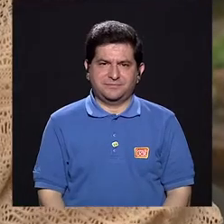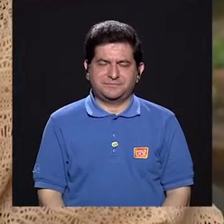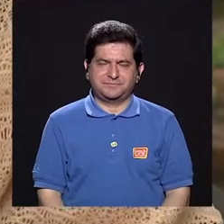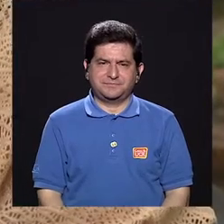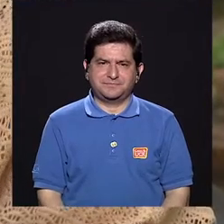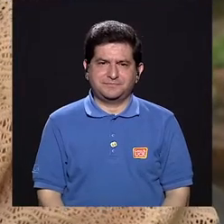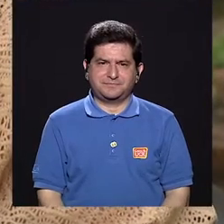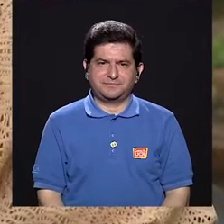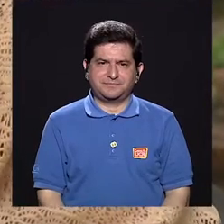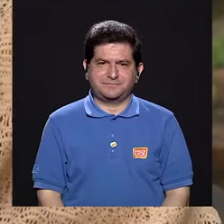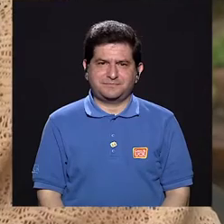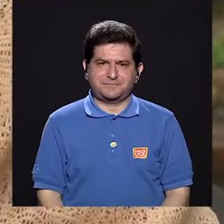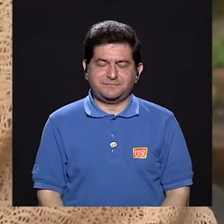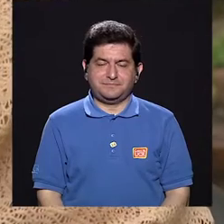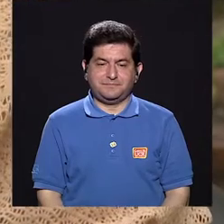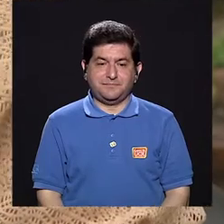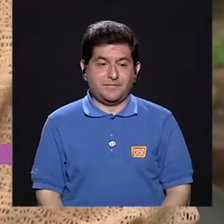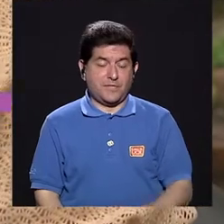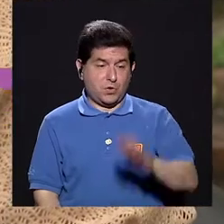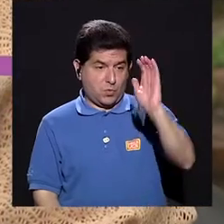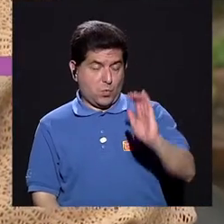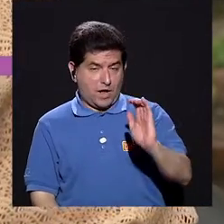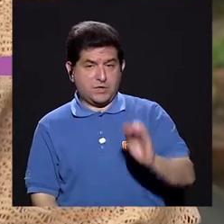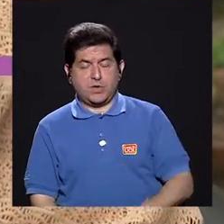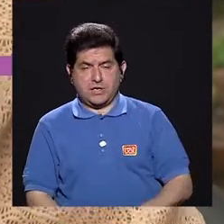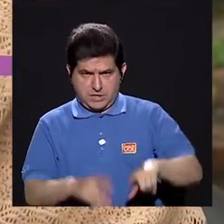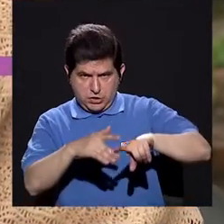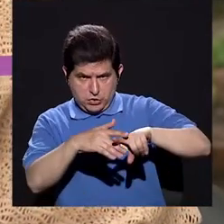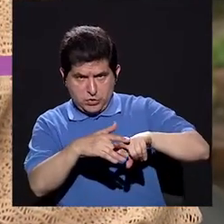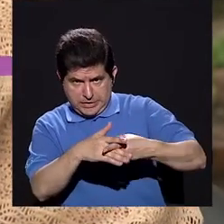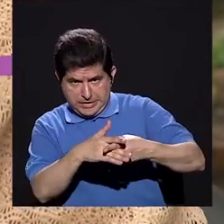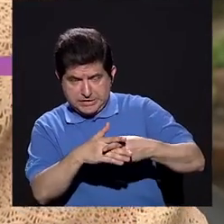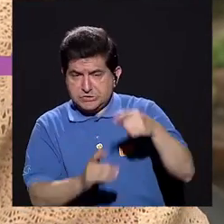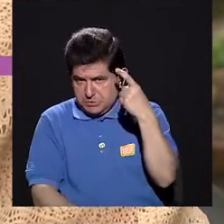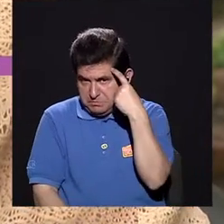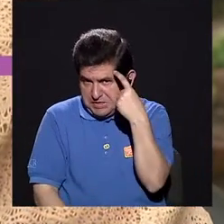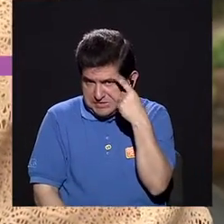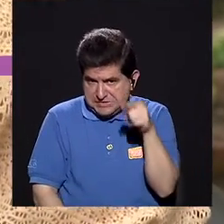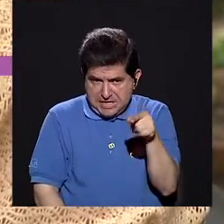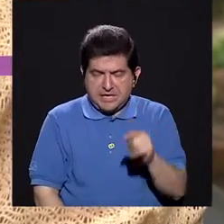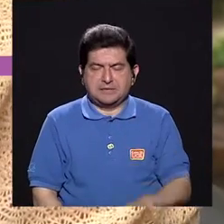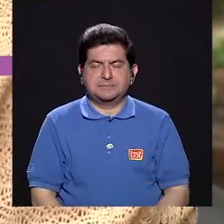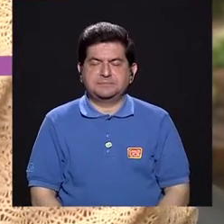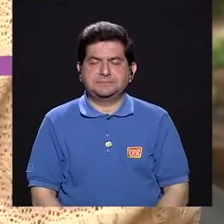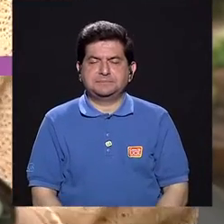Bueno, cuando él ingresa al niño, bueno, hablando de niños, ¿verdad?